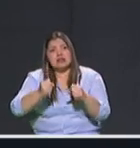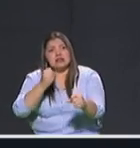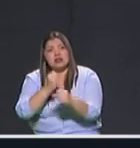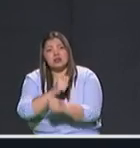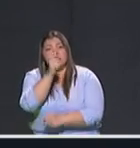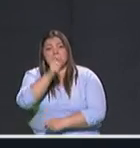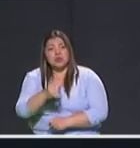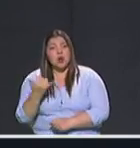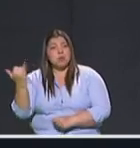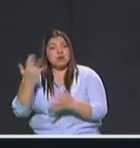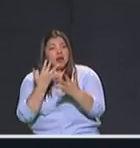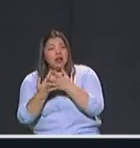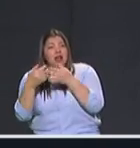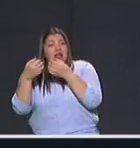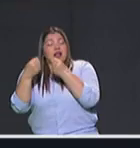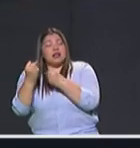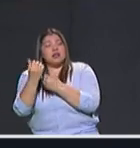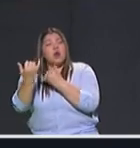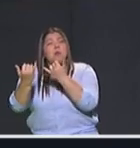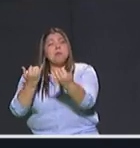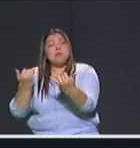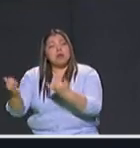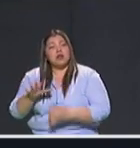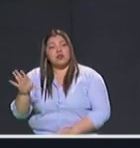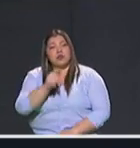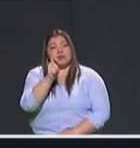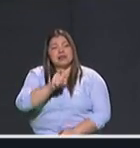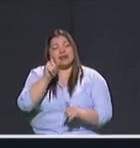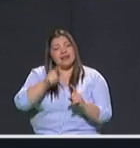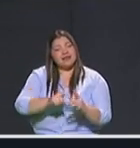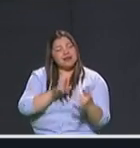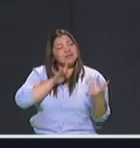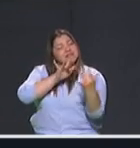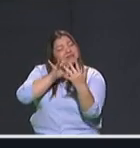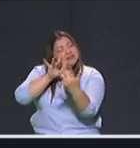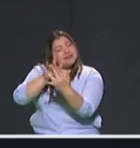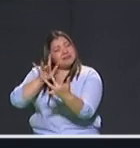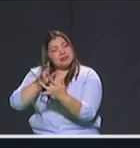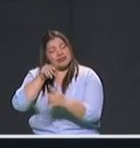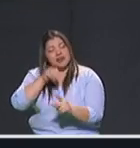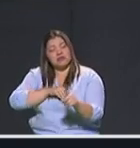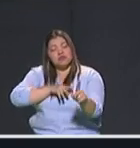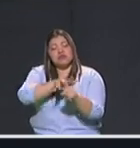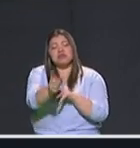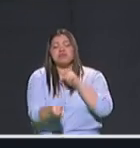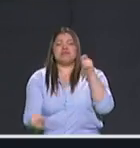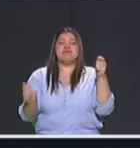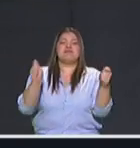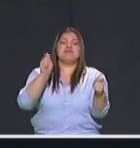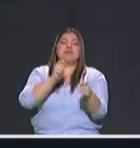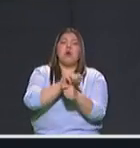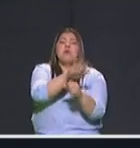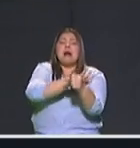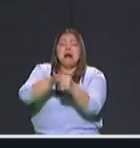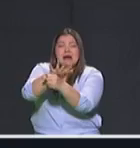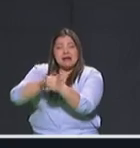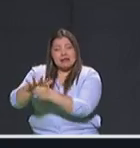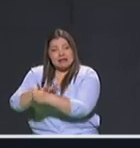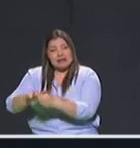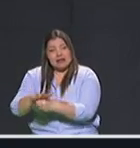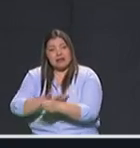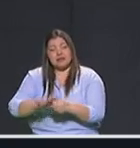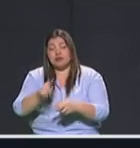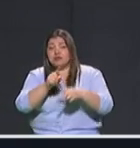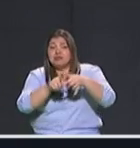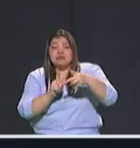cárceles y los miembros de la policía. Hay que tener un tratamiento especial para ellos. Y mucha transformación urbana. Esa es la fórmula, esa es la fórmula. Esos dos